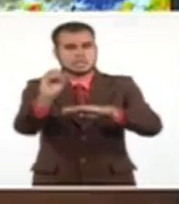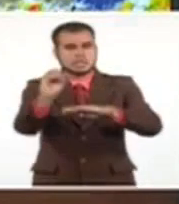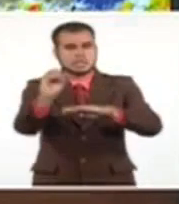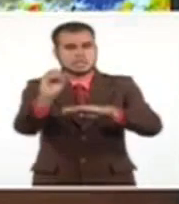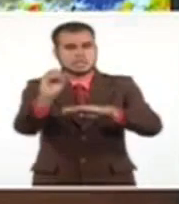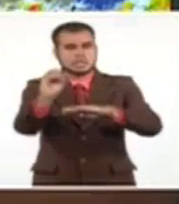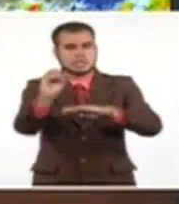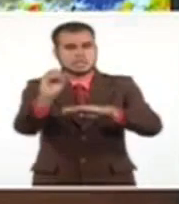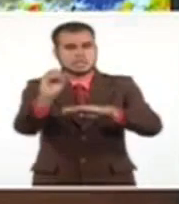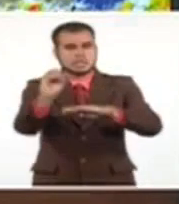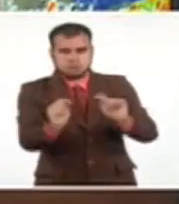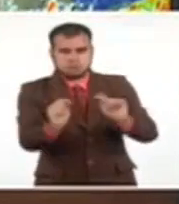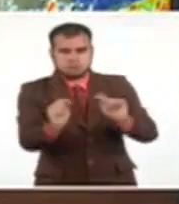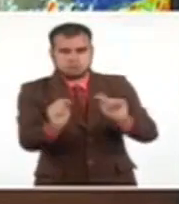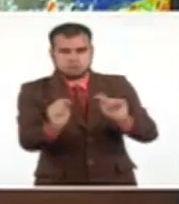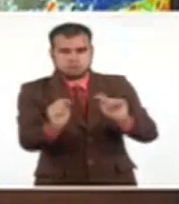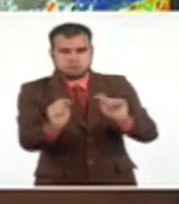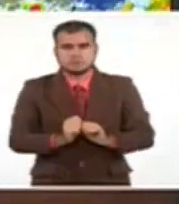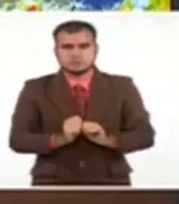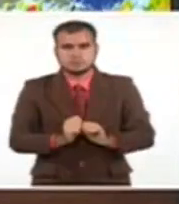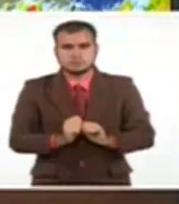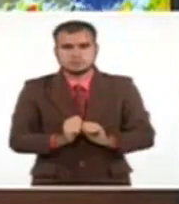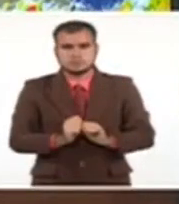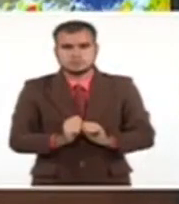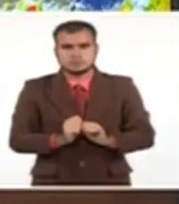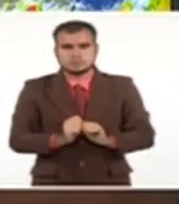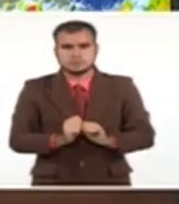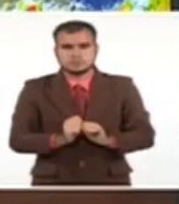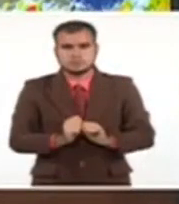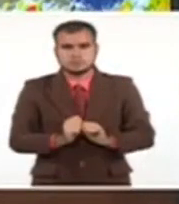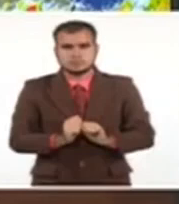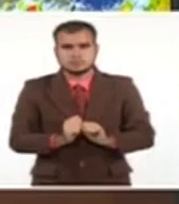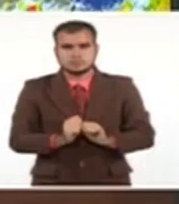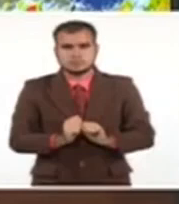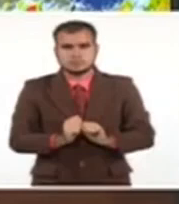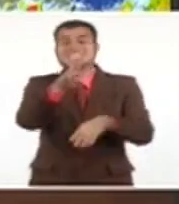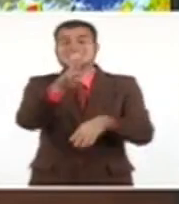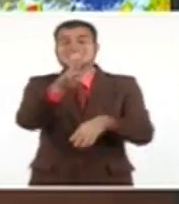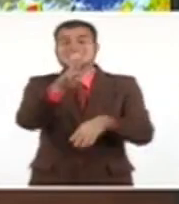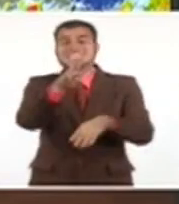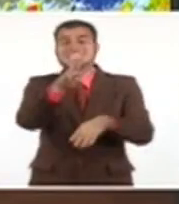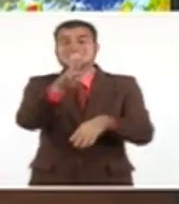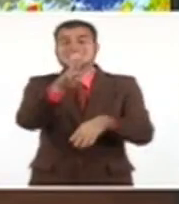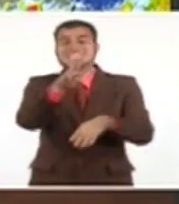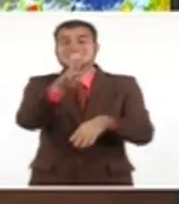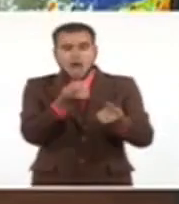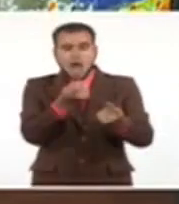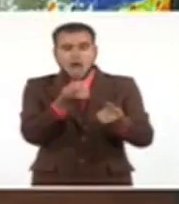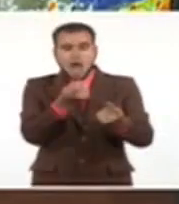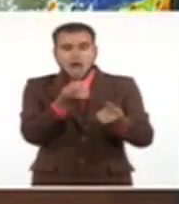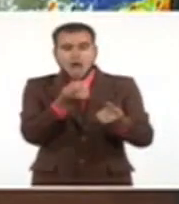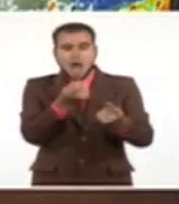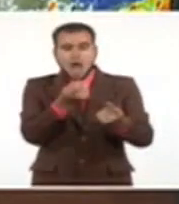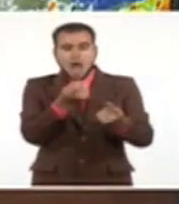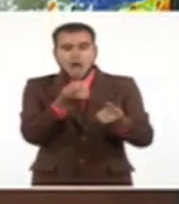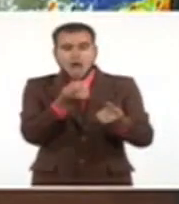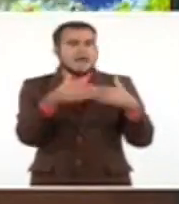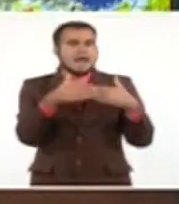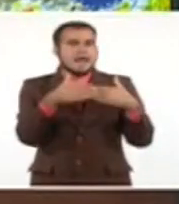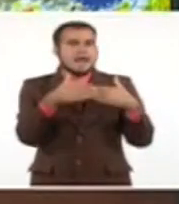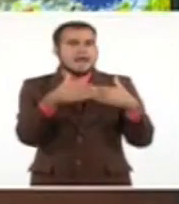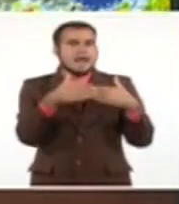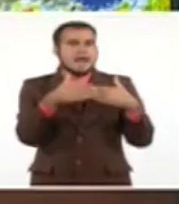perdón. 370 kilómetros al sudeste de Cabo Cruz y 225 kilómetros al este